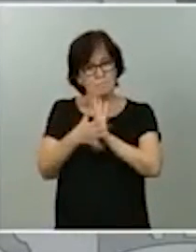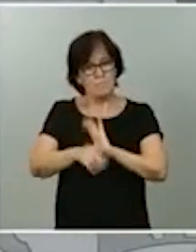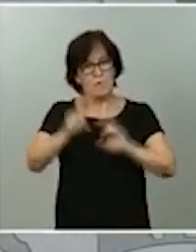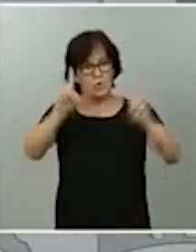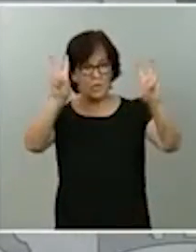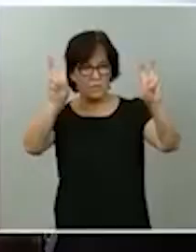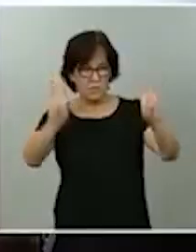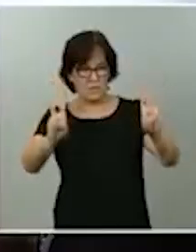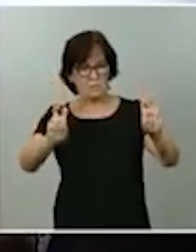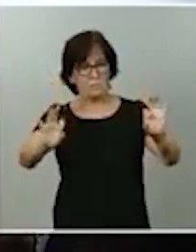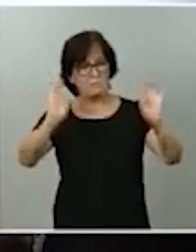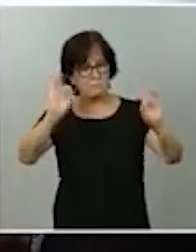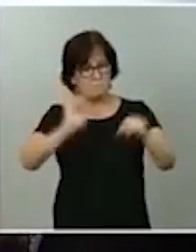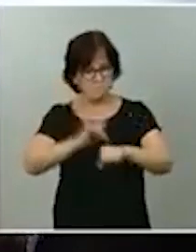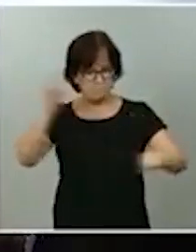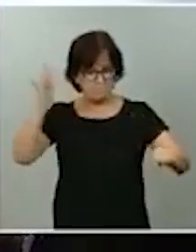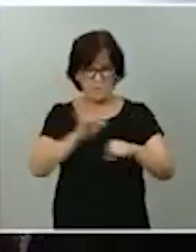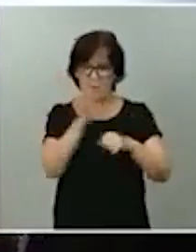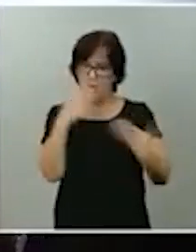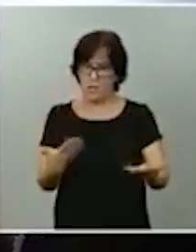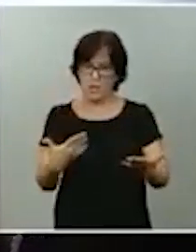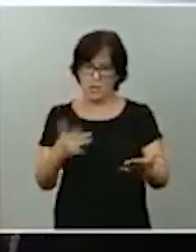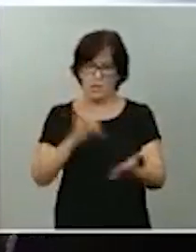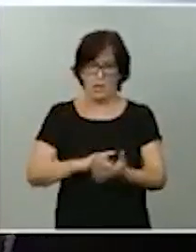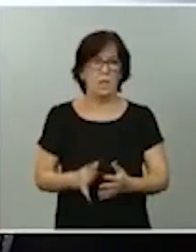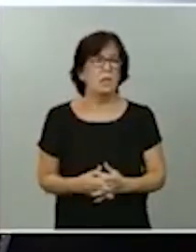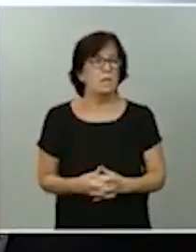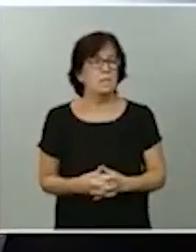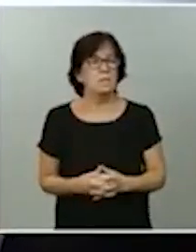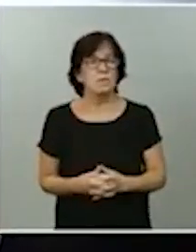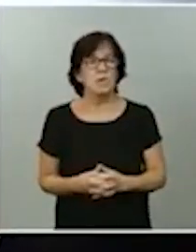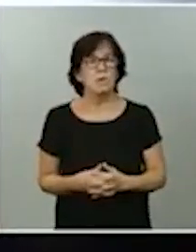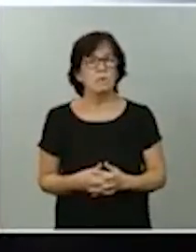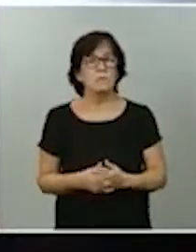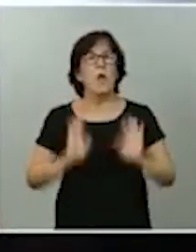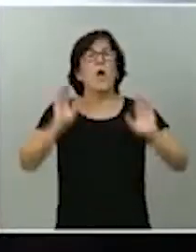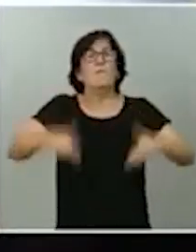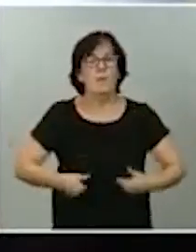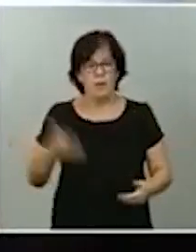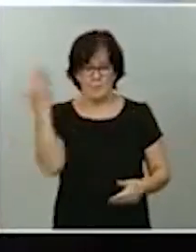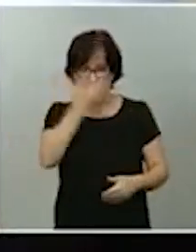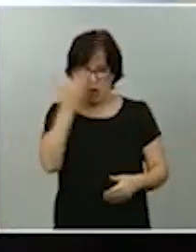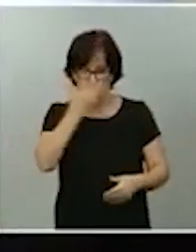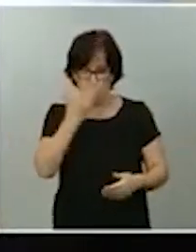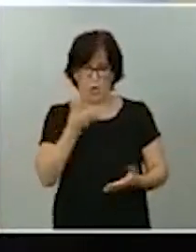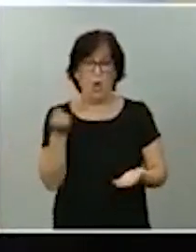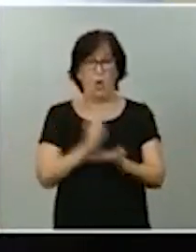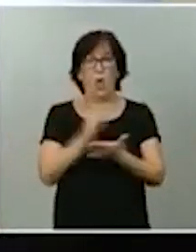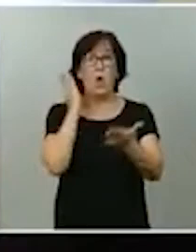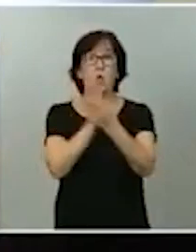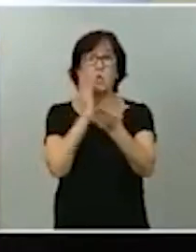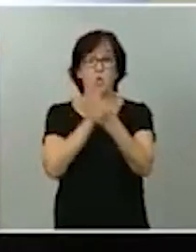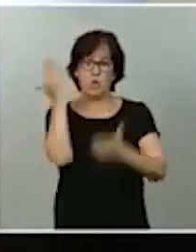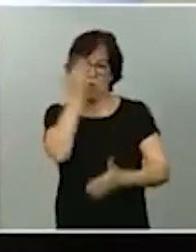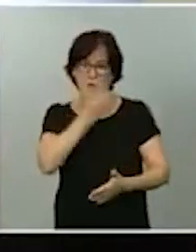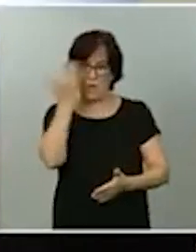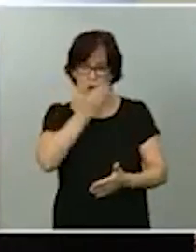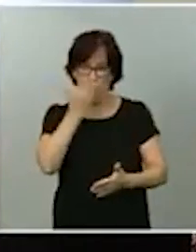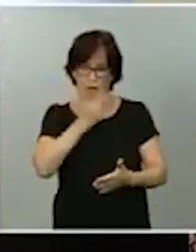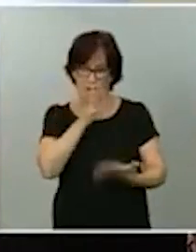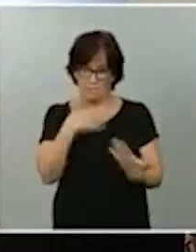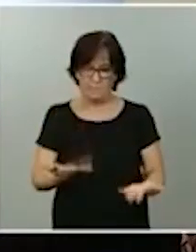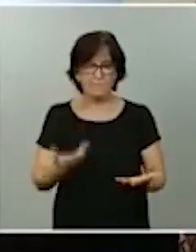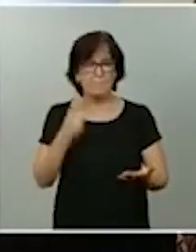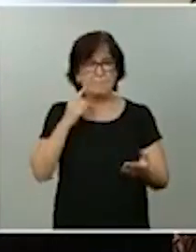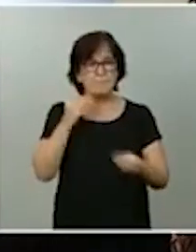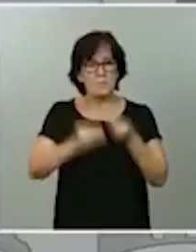especial sensibilidad en estos momentos, que es la vuelta al cole, la reanudación del curso escolar. Esta reanudación debe ser un acicate,